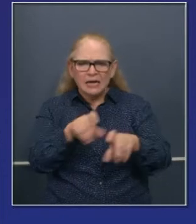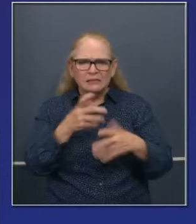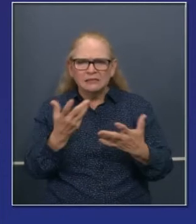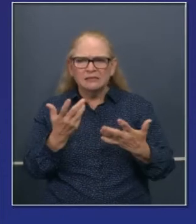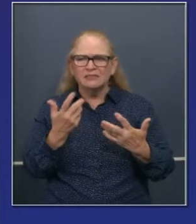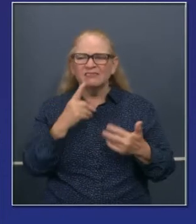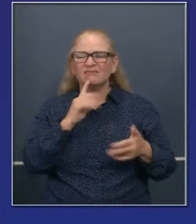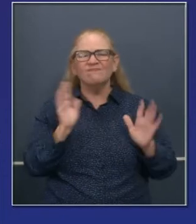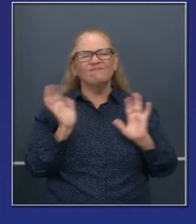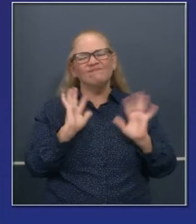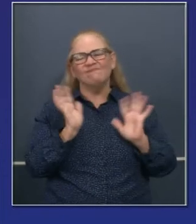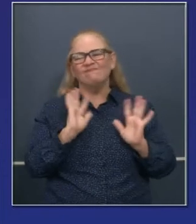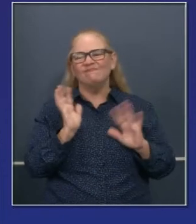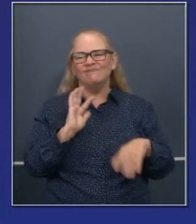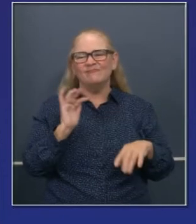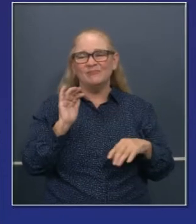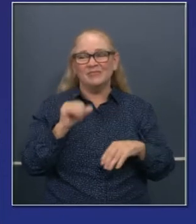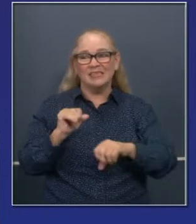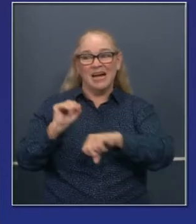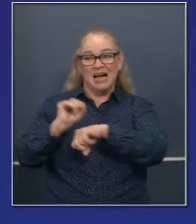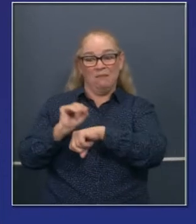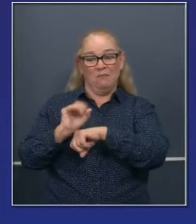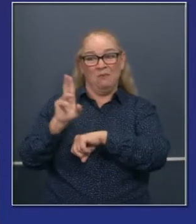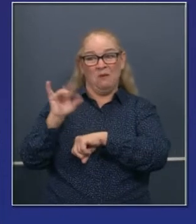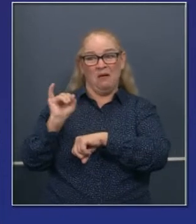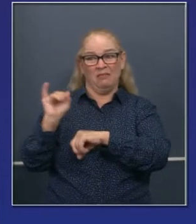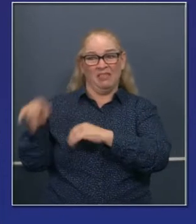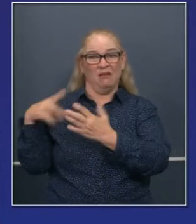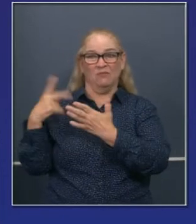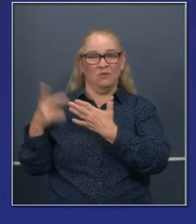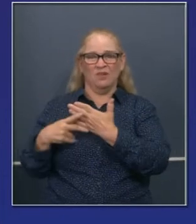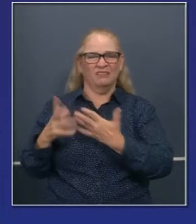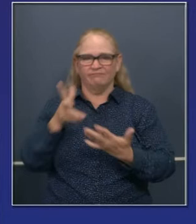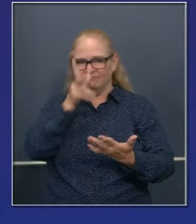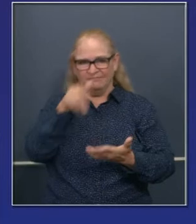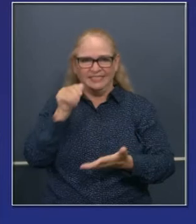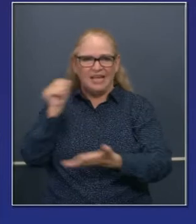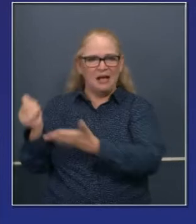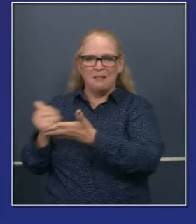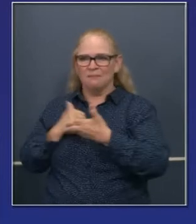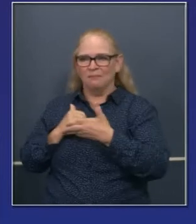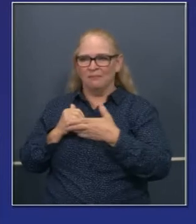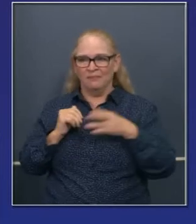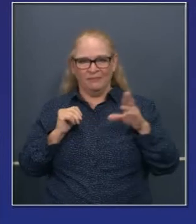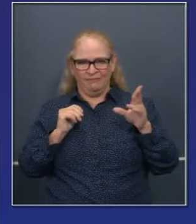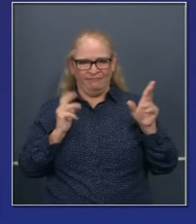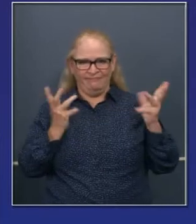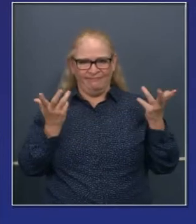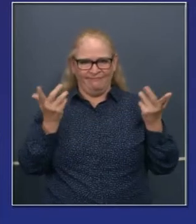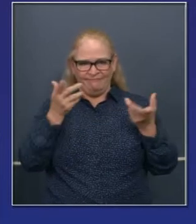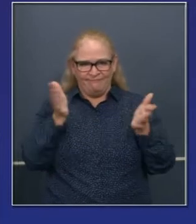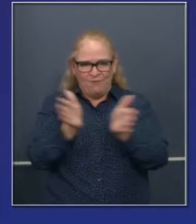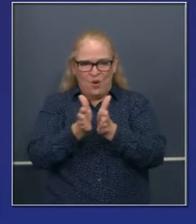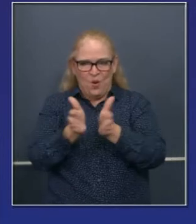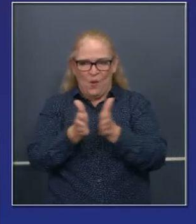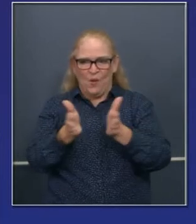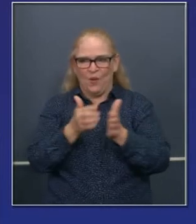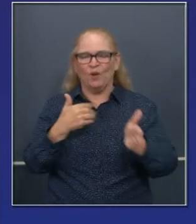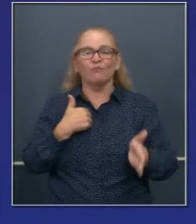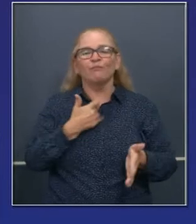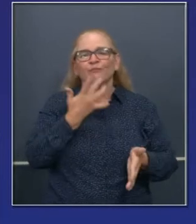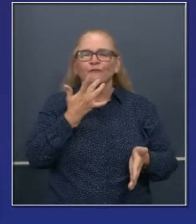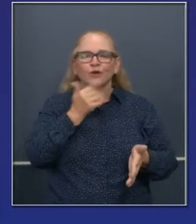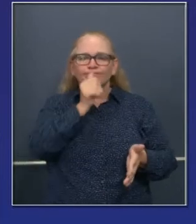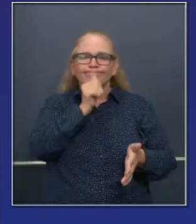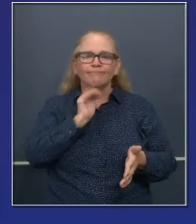a través de este programa de seguridad de empleo y no recibí un cheque de desempleo? Es porque quiero ver a mis hijos